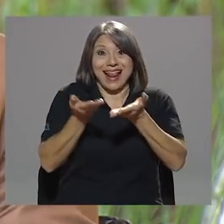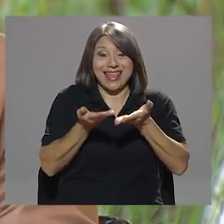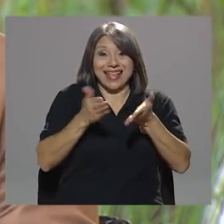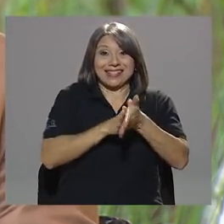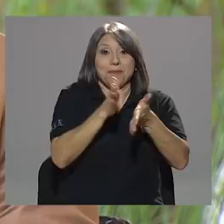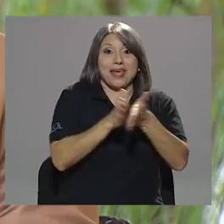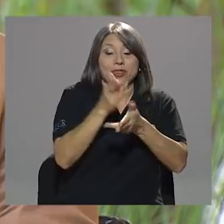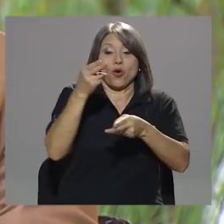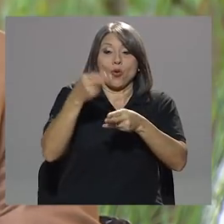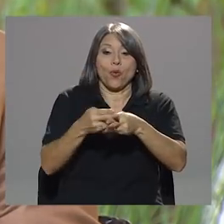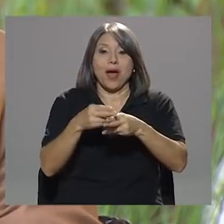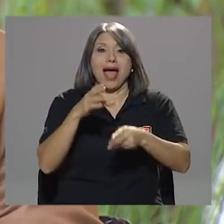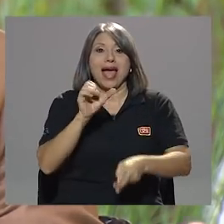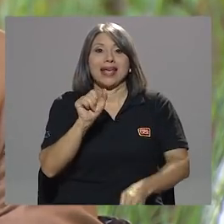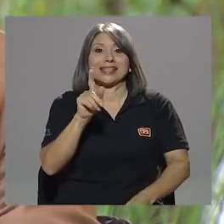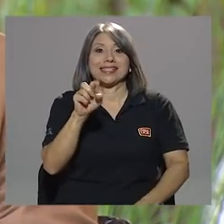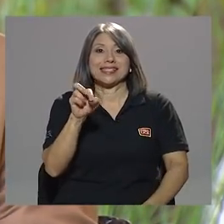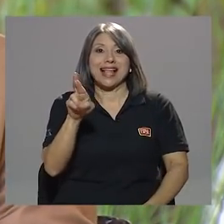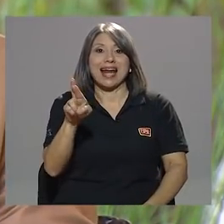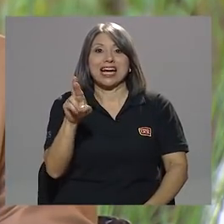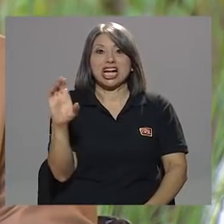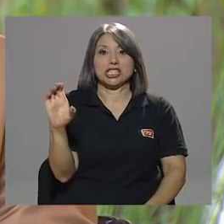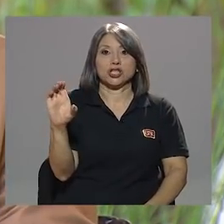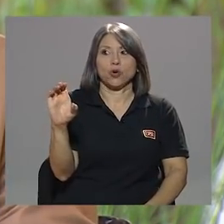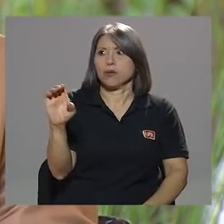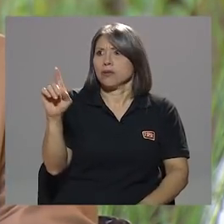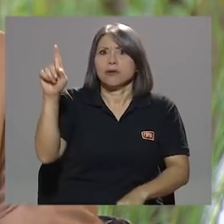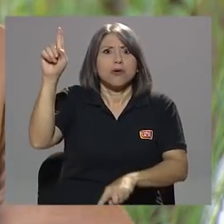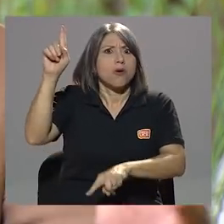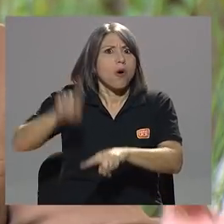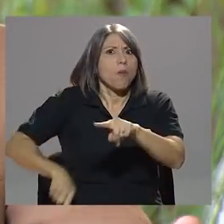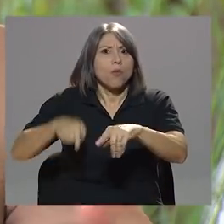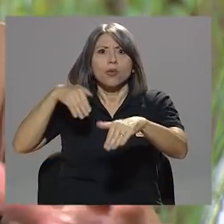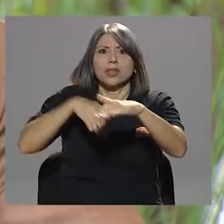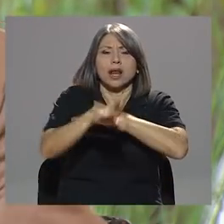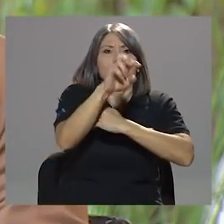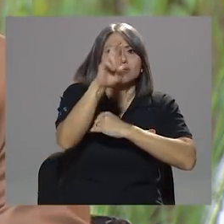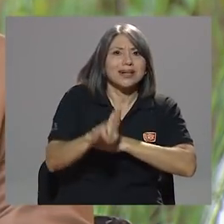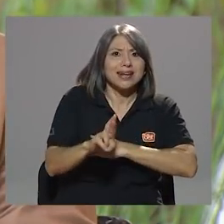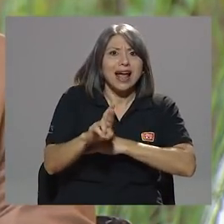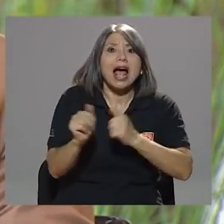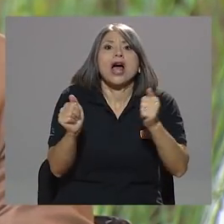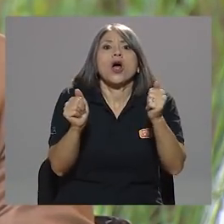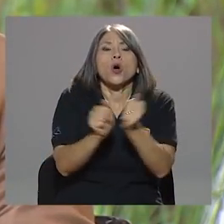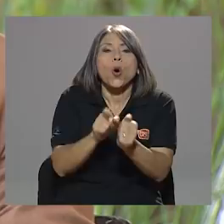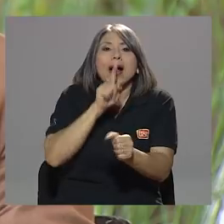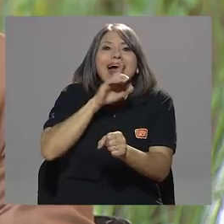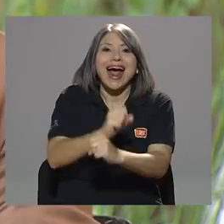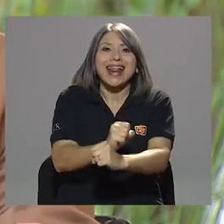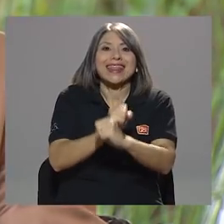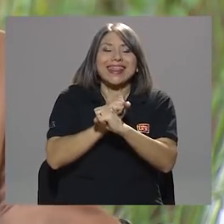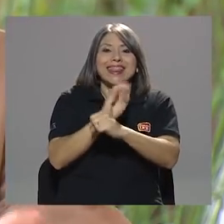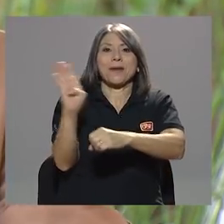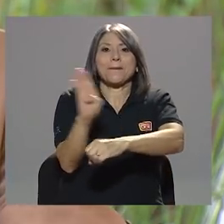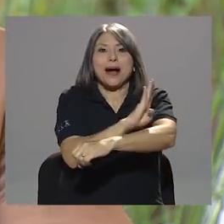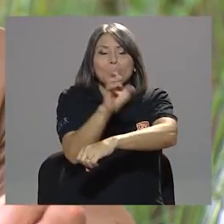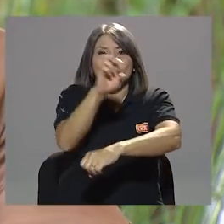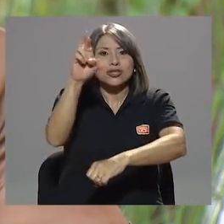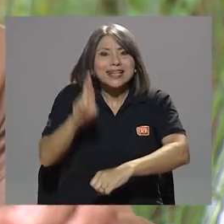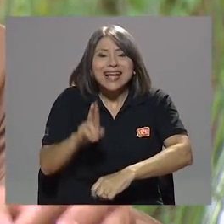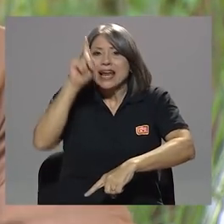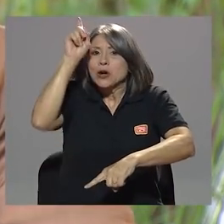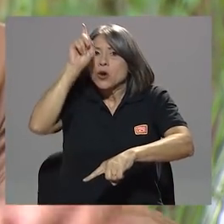Crimson, no pudo ingresar al país, garantía del Banco de Costa Rica, no pudo